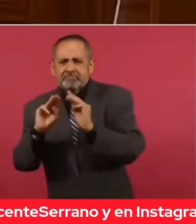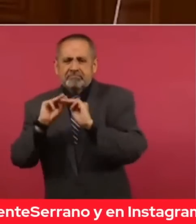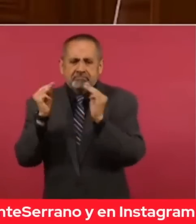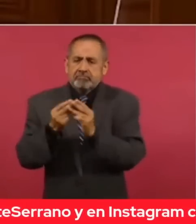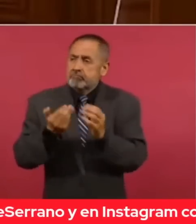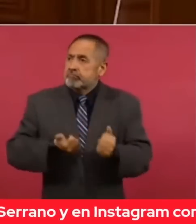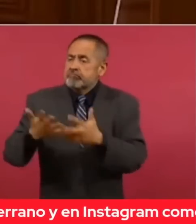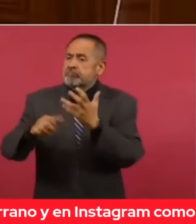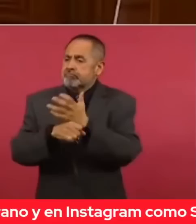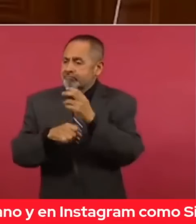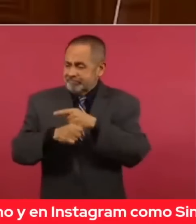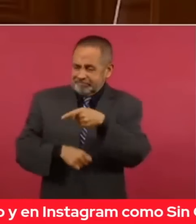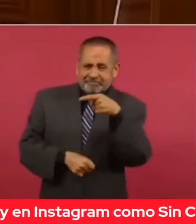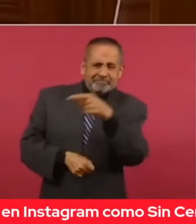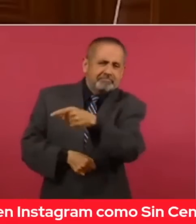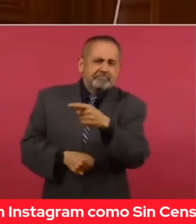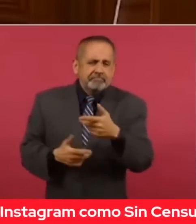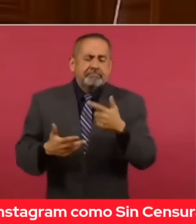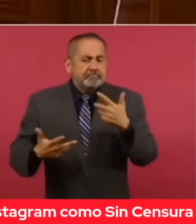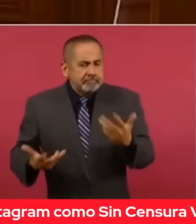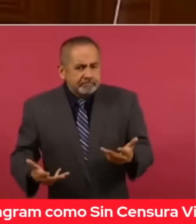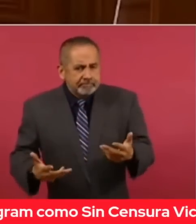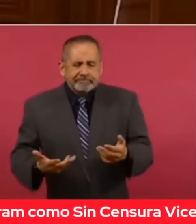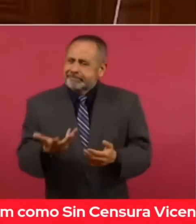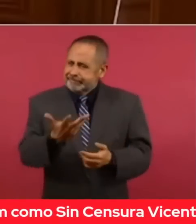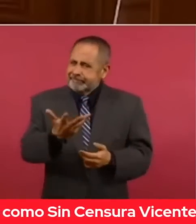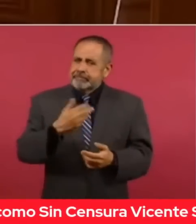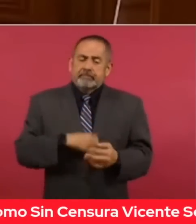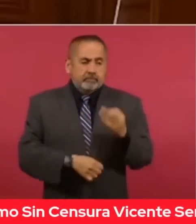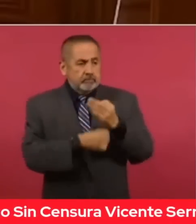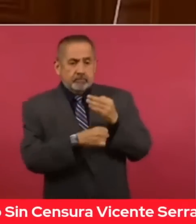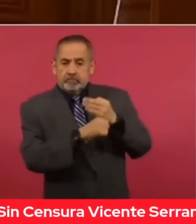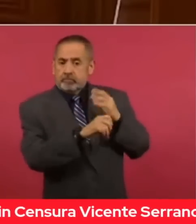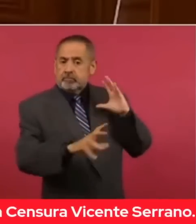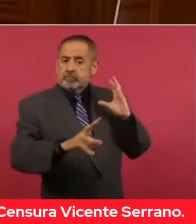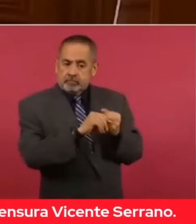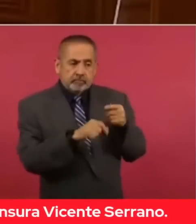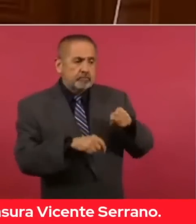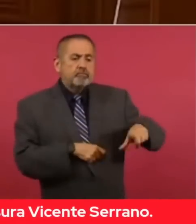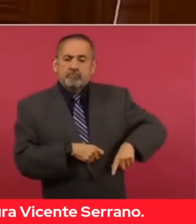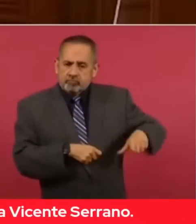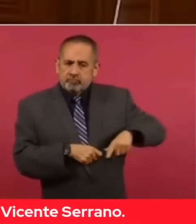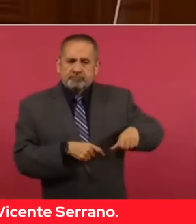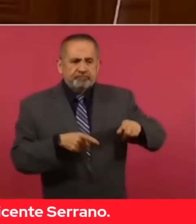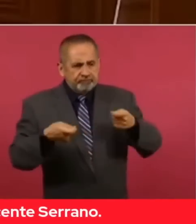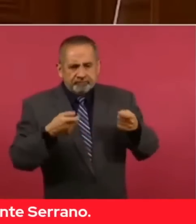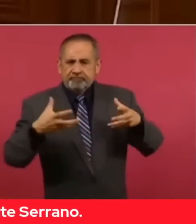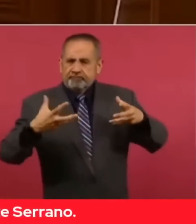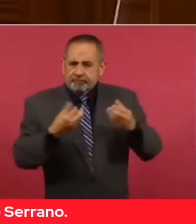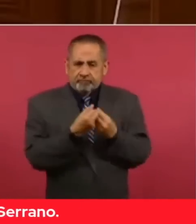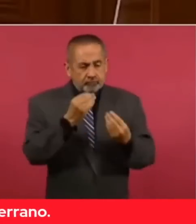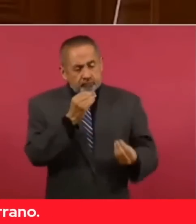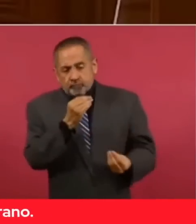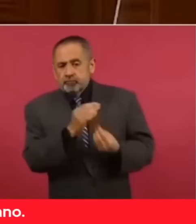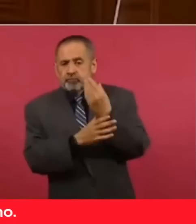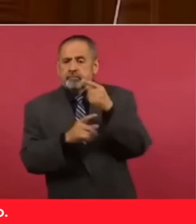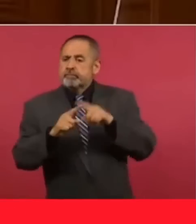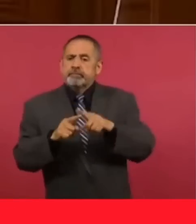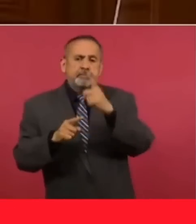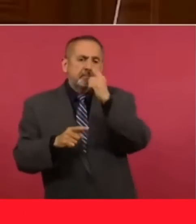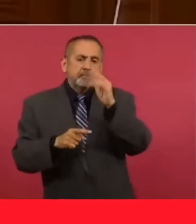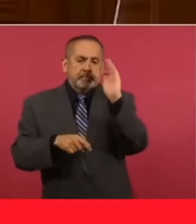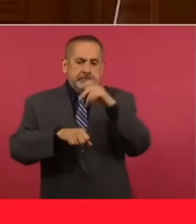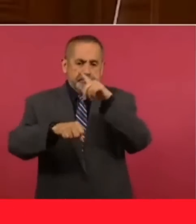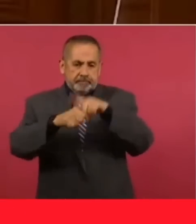los Estados Unidos de América. Todos los esfuerzos realizados por el Estado mexicano desde la creación de la Policía